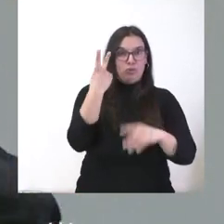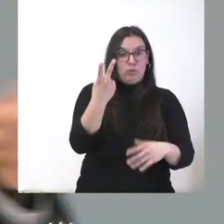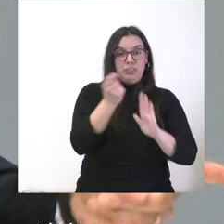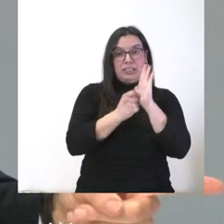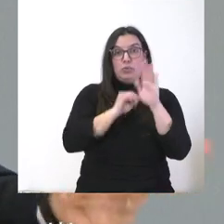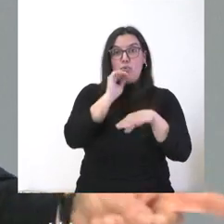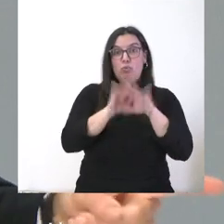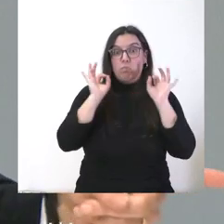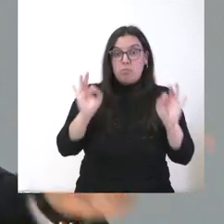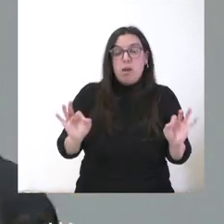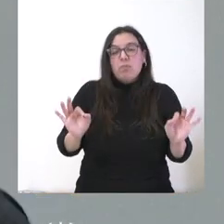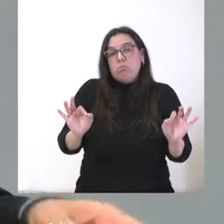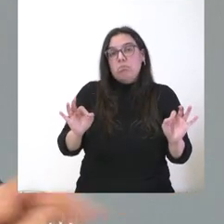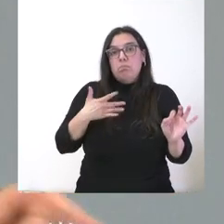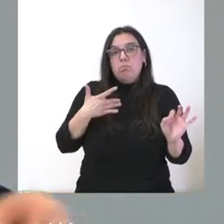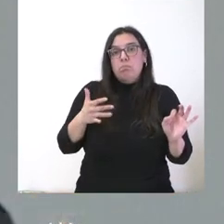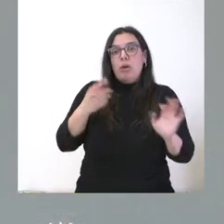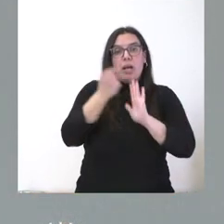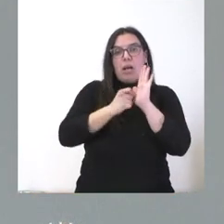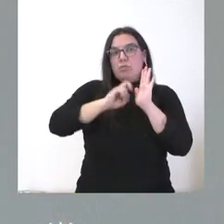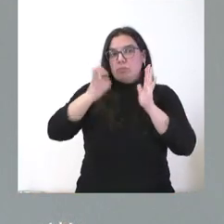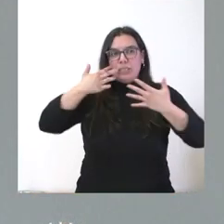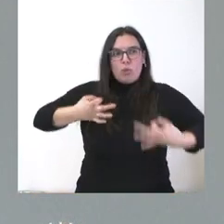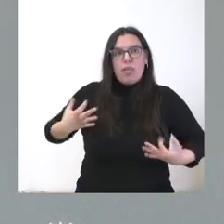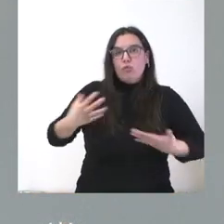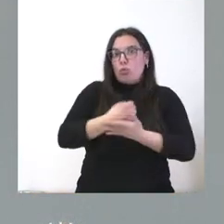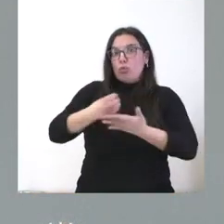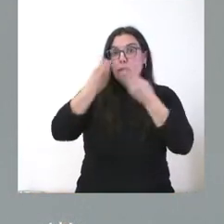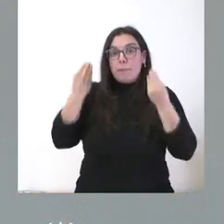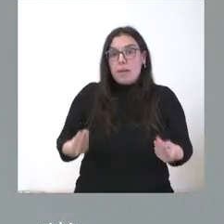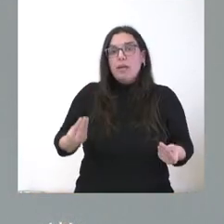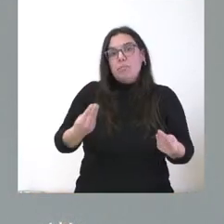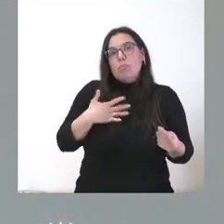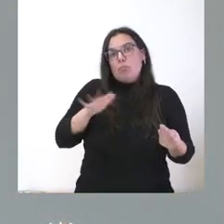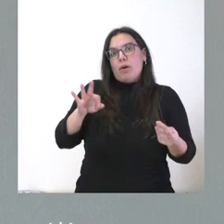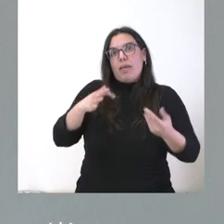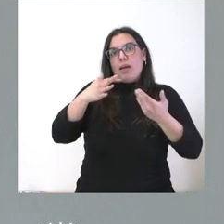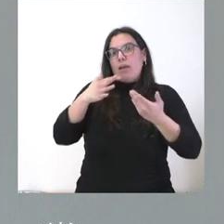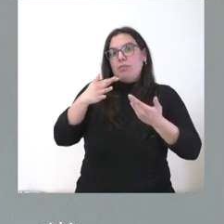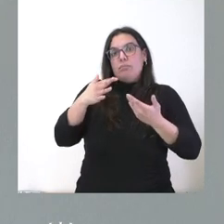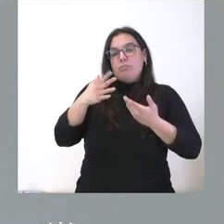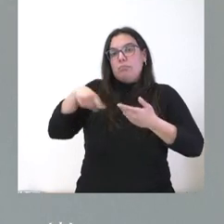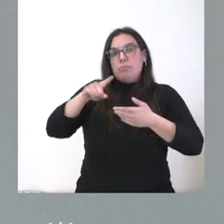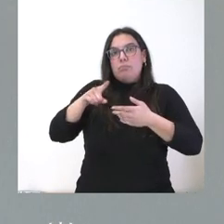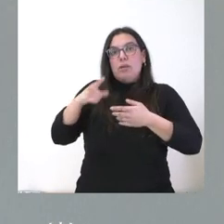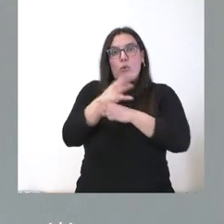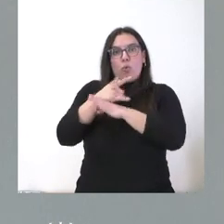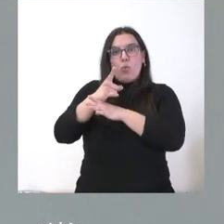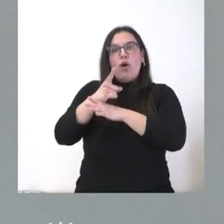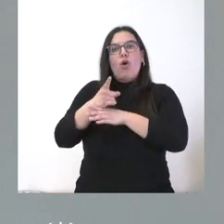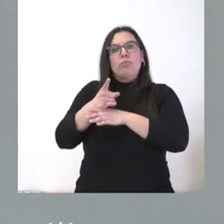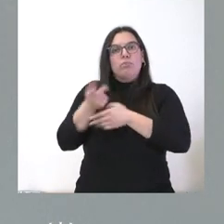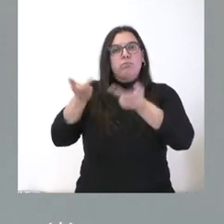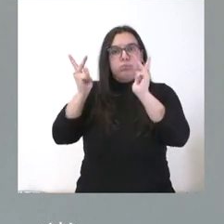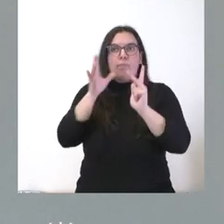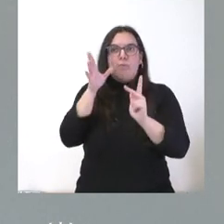que se cumplieran esas distancias y todas las garantías y todas las condiciones, me parece a mí que la actividad del juego es una actividad que también genera empleo y